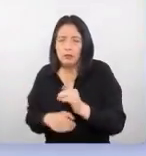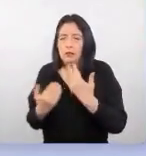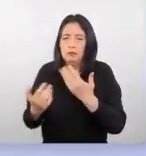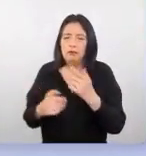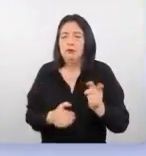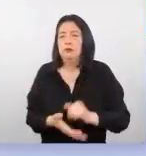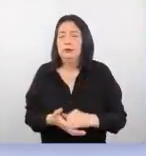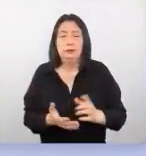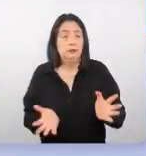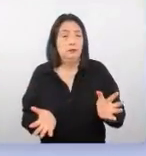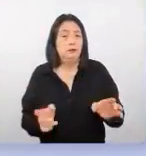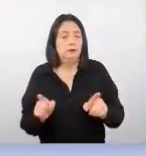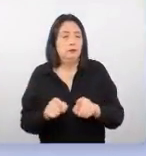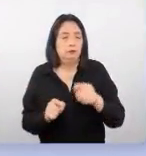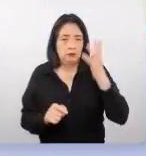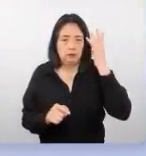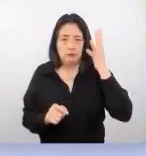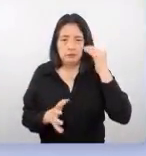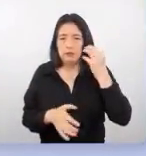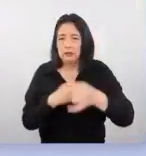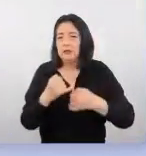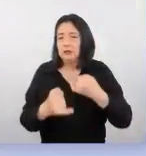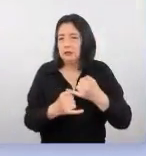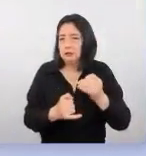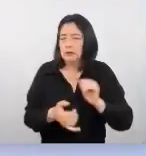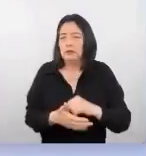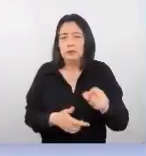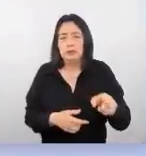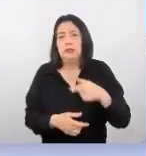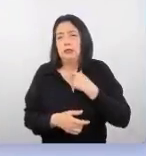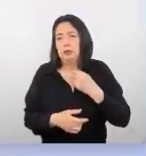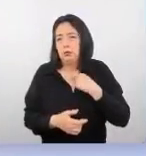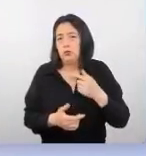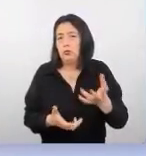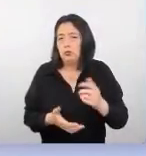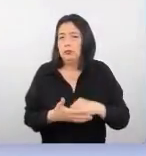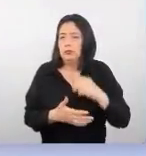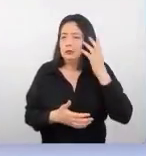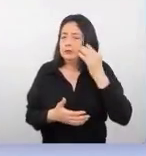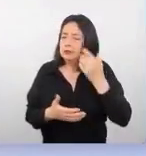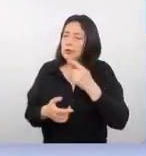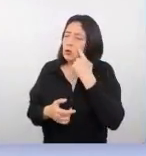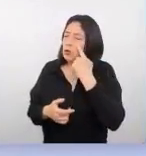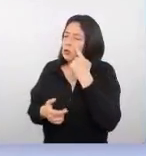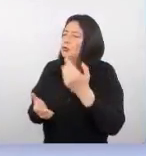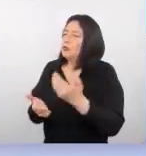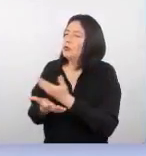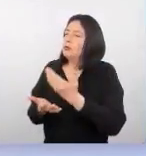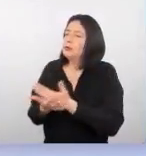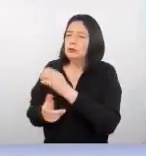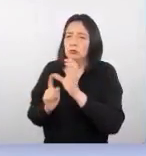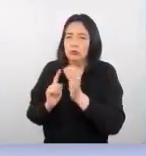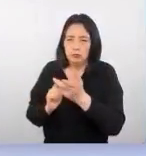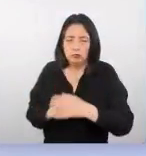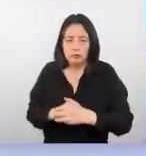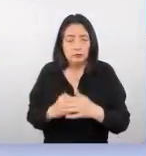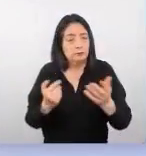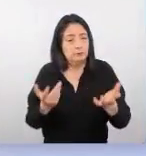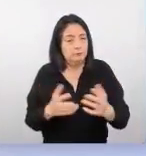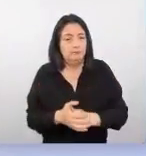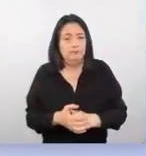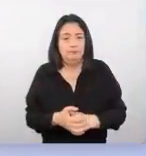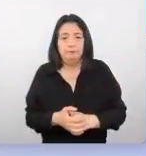En este caso, tienen bastante experiencia internacional y les gusta experimentar y conocer nuevas culturas. Entonces,